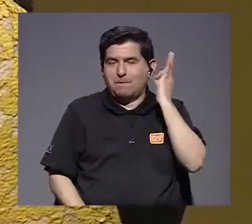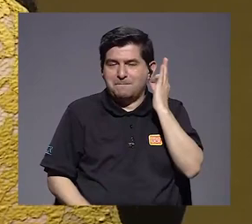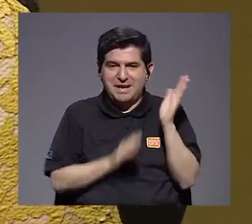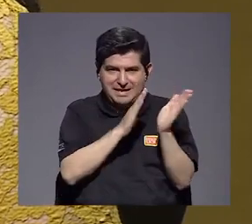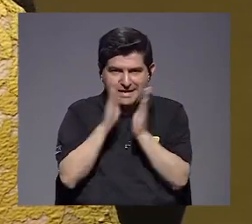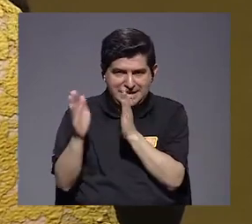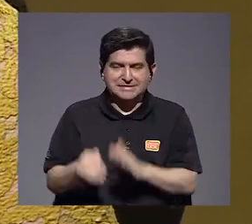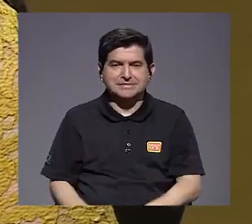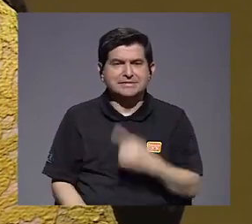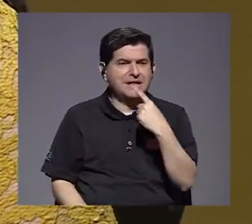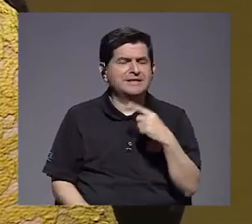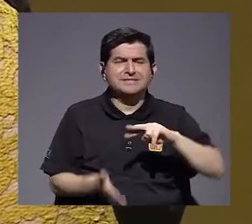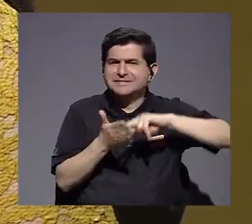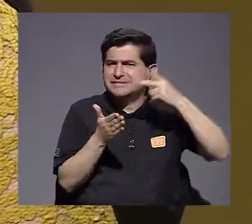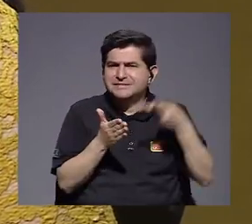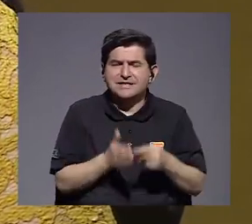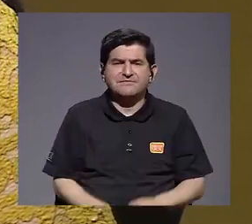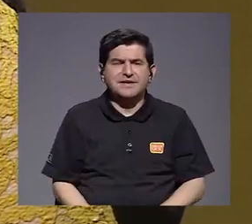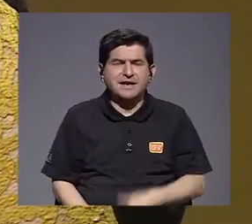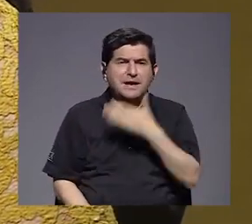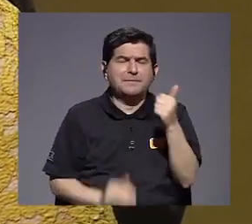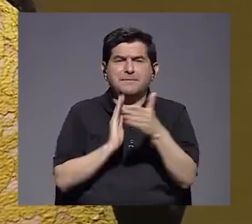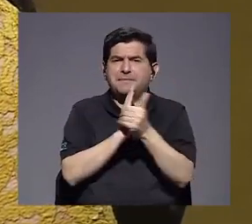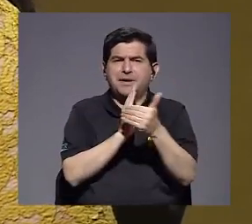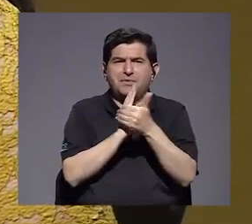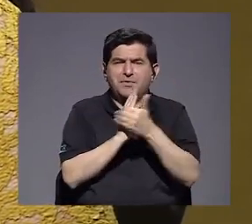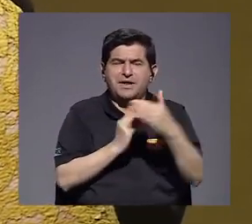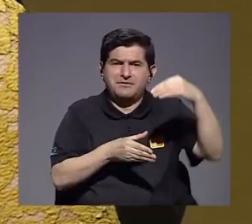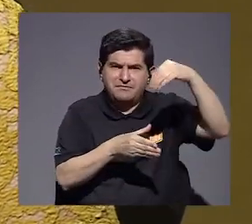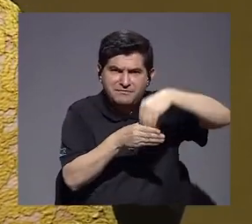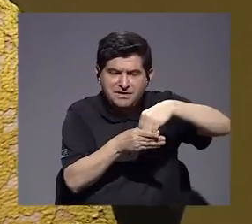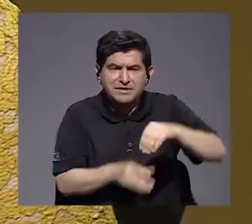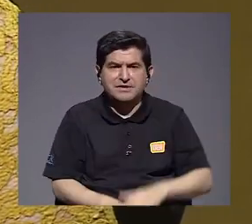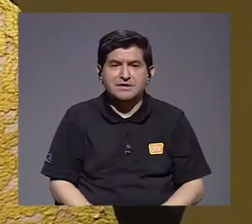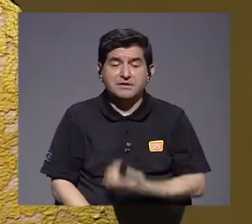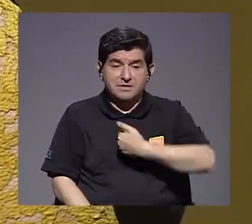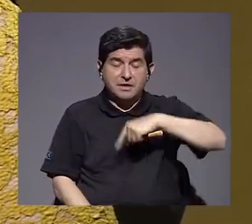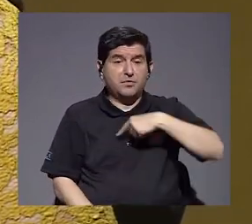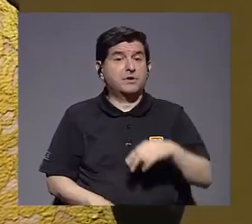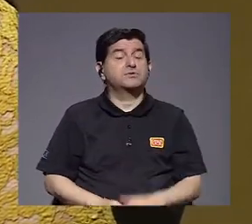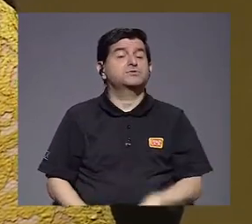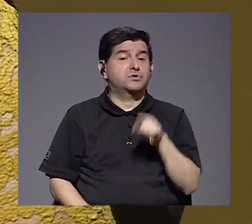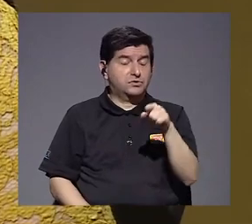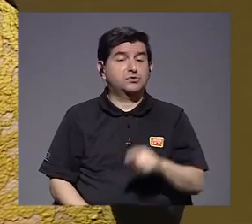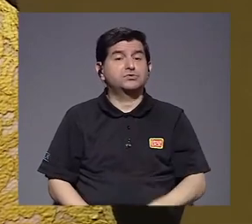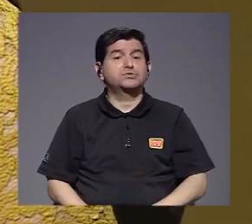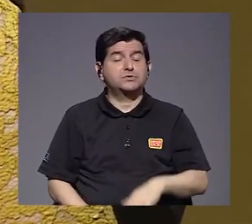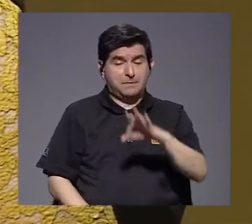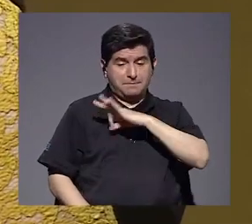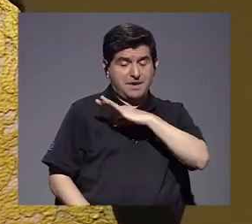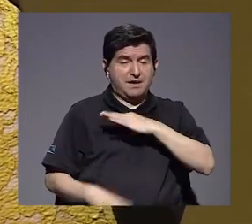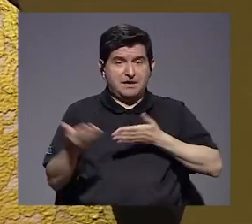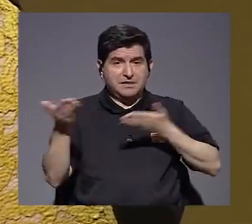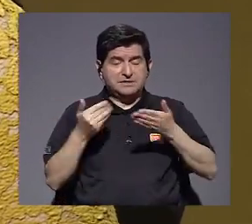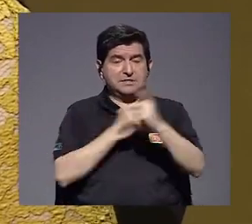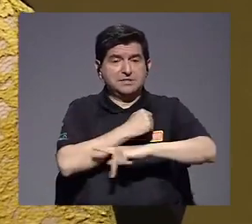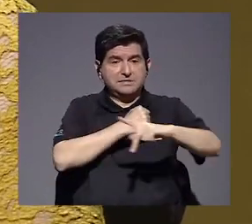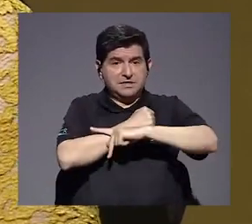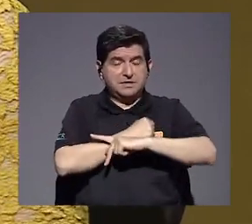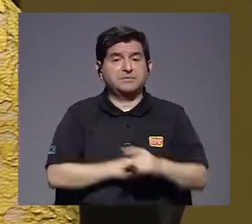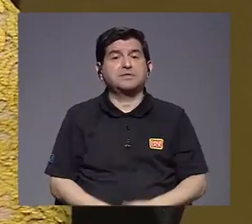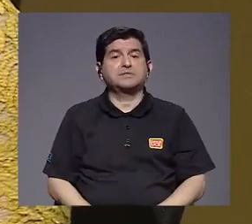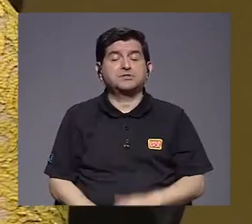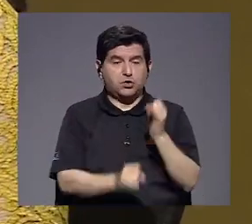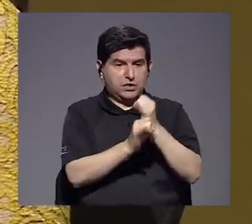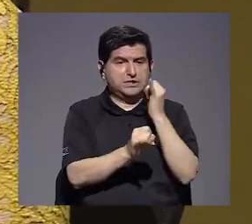decir que de lo que se trata es de atraer el mejor talento, de poder, porque nos jugamos mucho, son los bienes y servicios de un país, es la